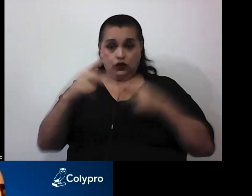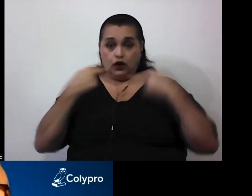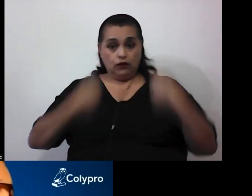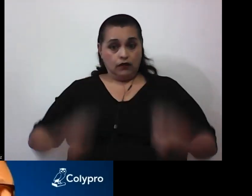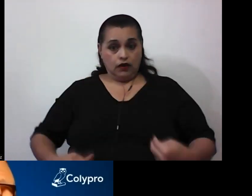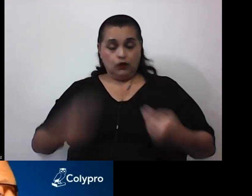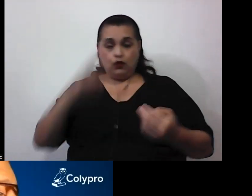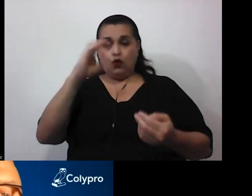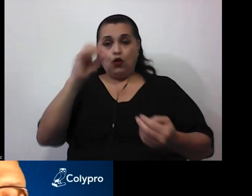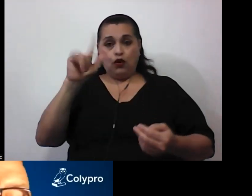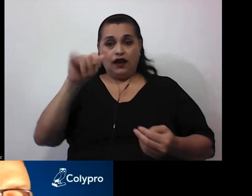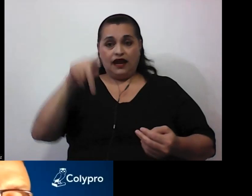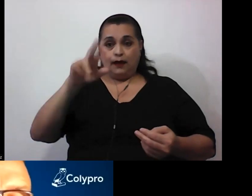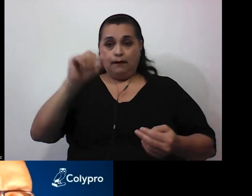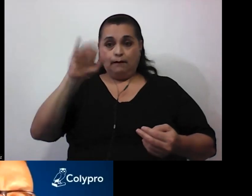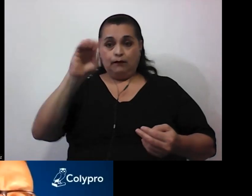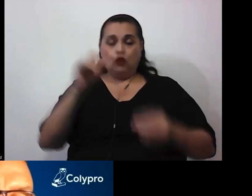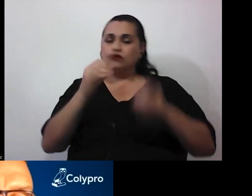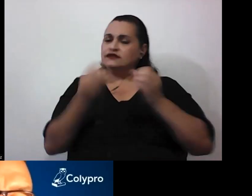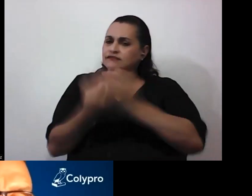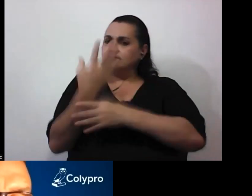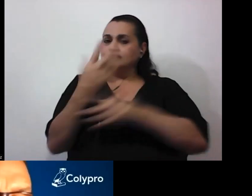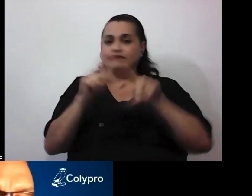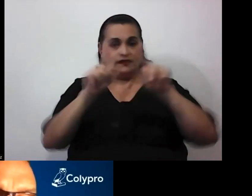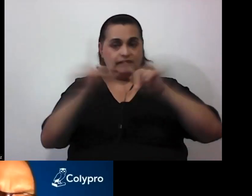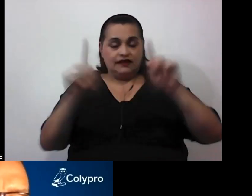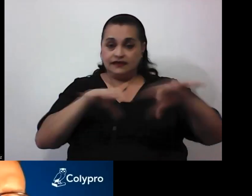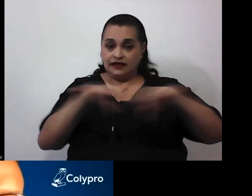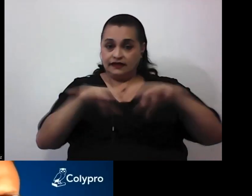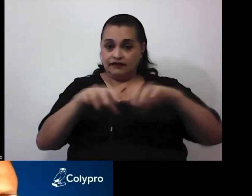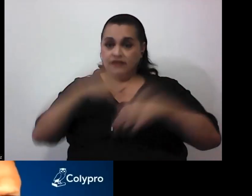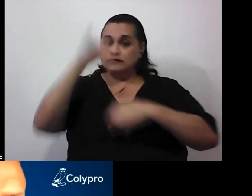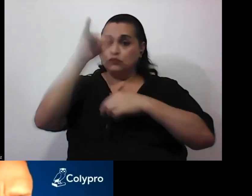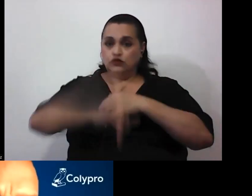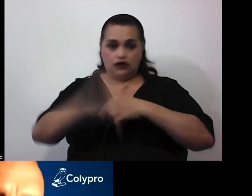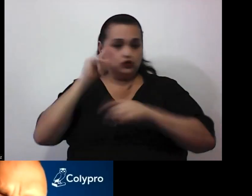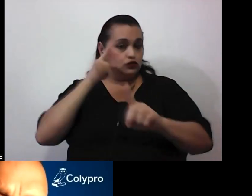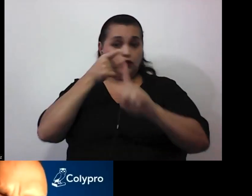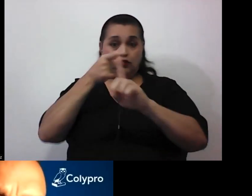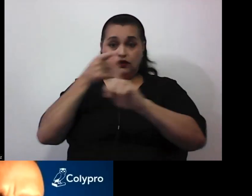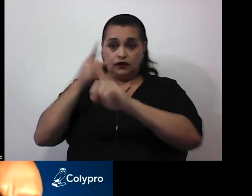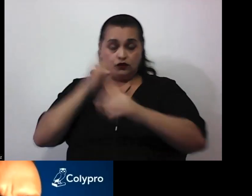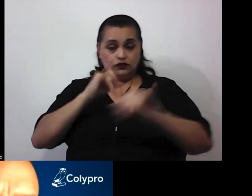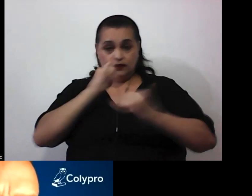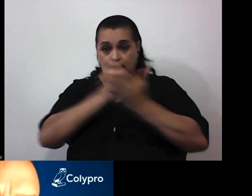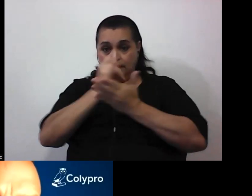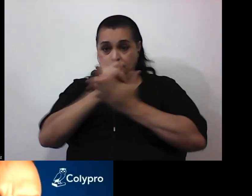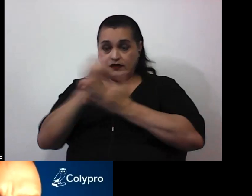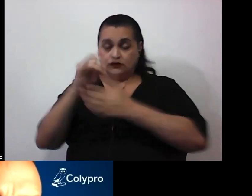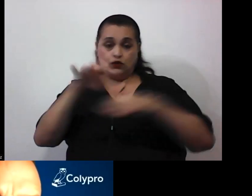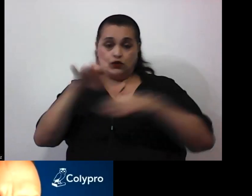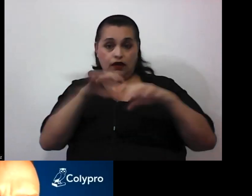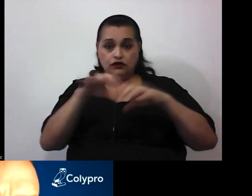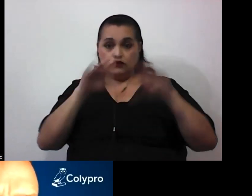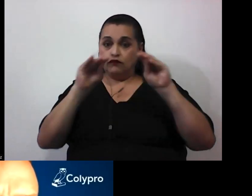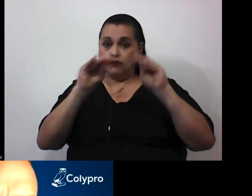Colipro se generan diversas actividades y proyectos orientados a la investigación, acción formativa